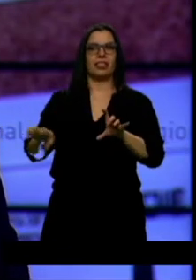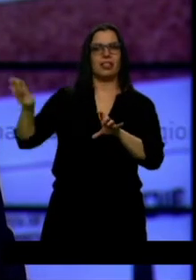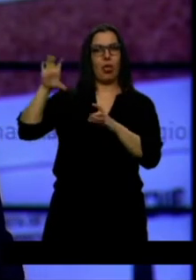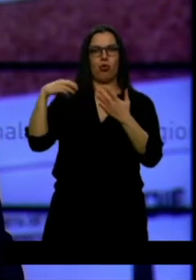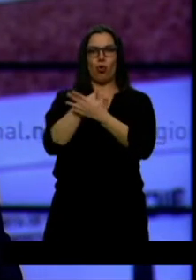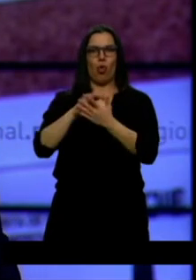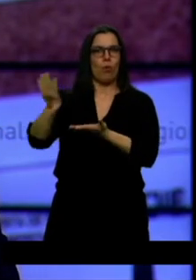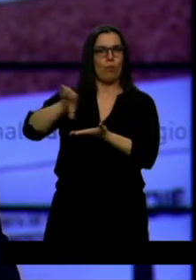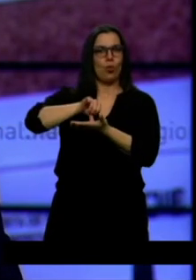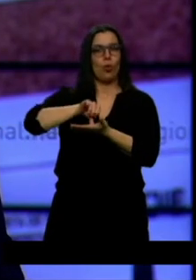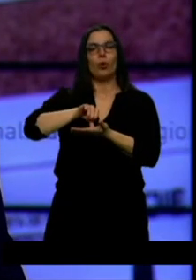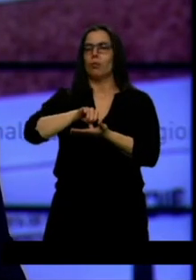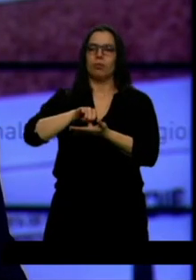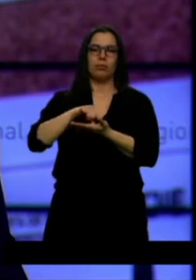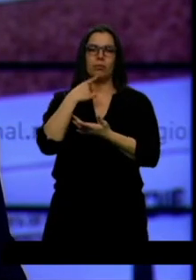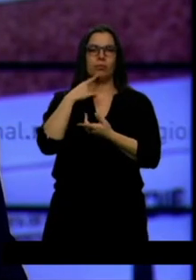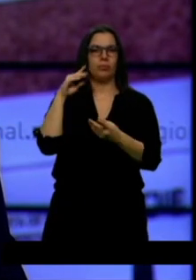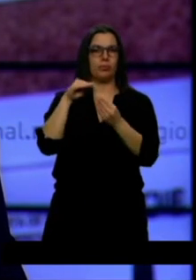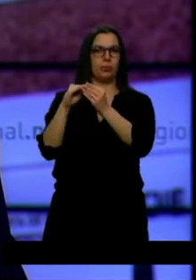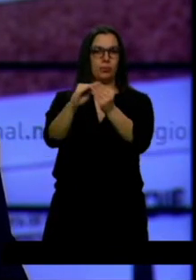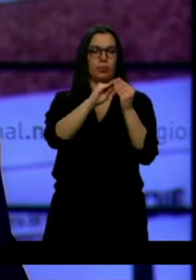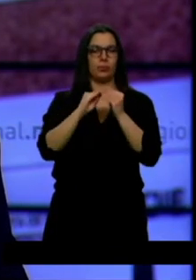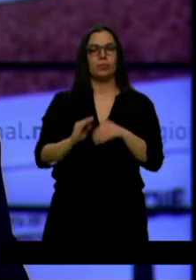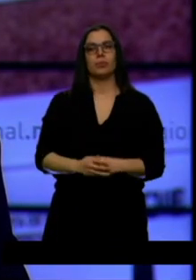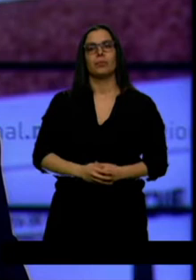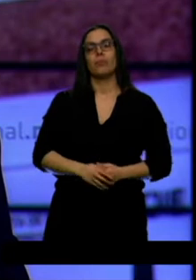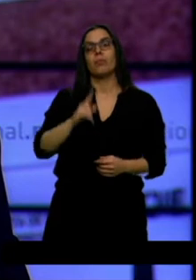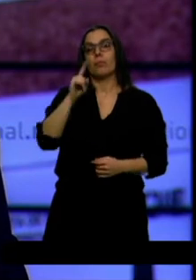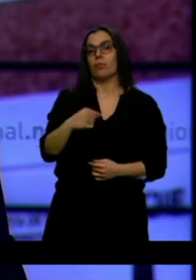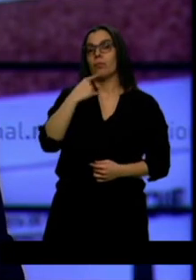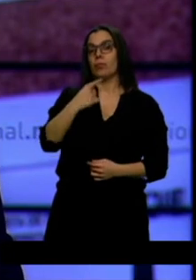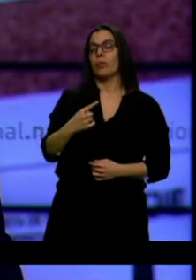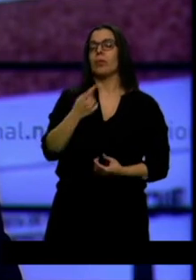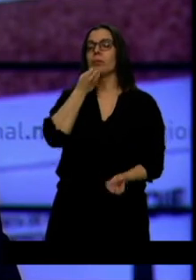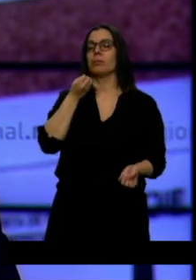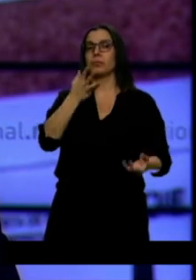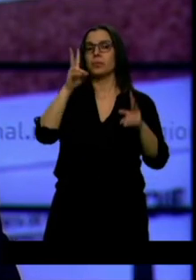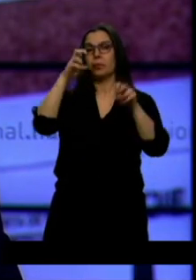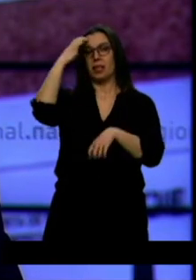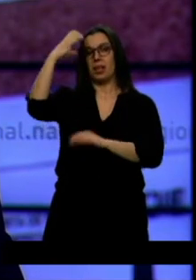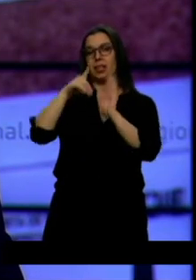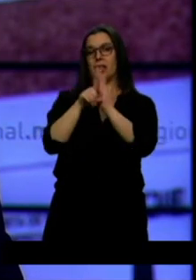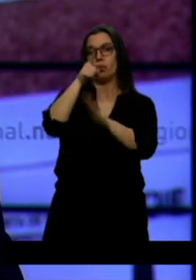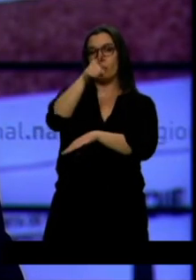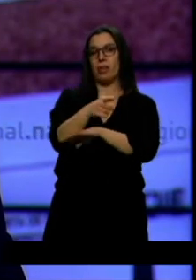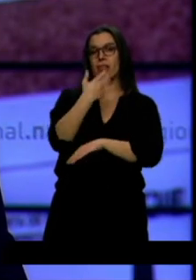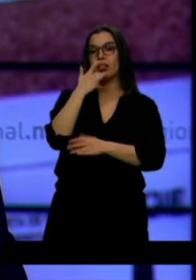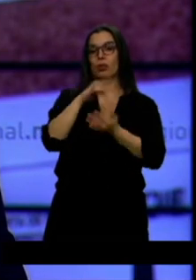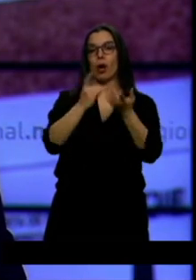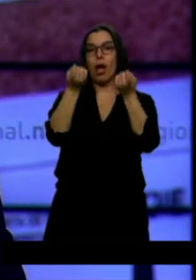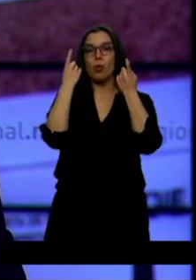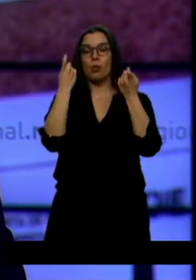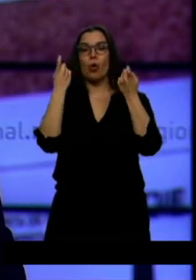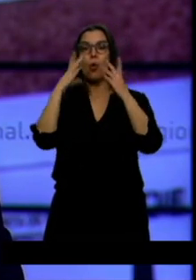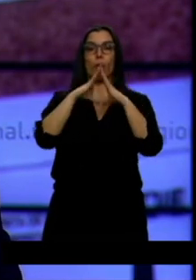a la ministra su preocupación por el real decreto que exige dar de alta en la seguridad social a los universitarios y alumnos de FP que hagan prácticas, estén o no